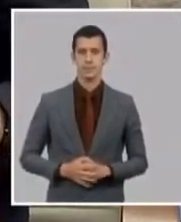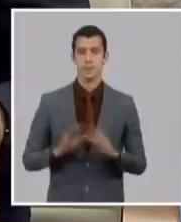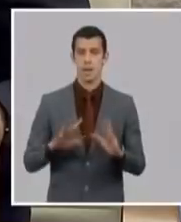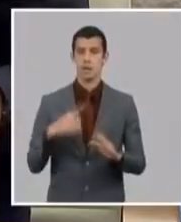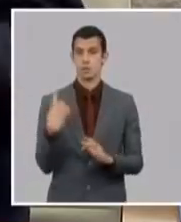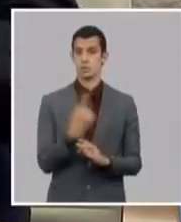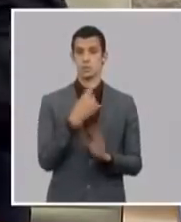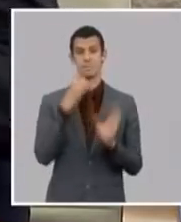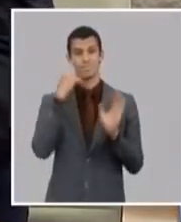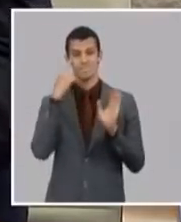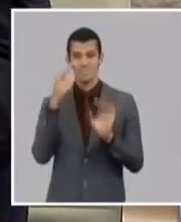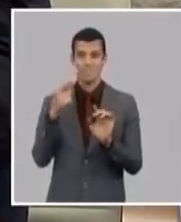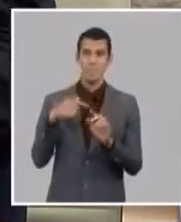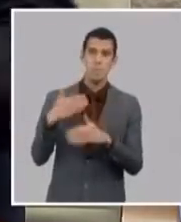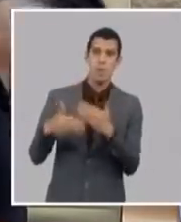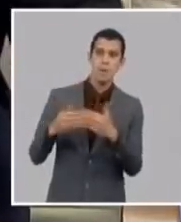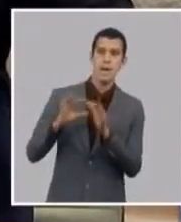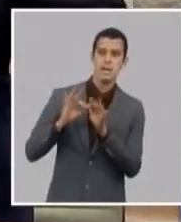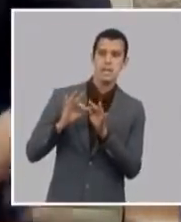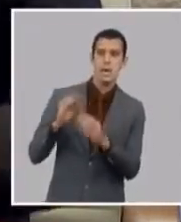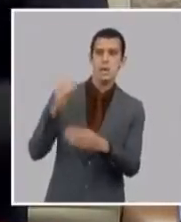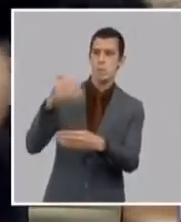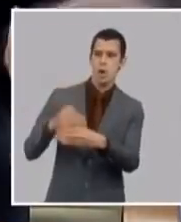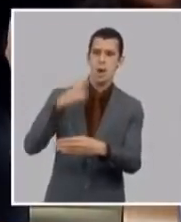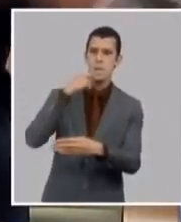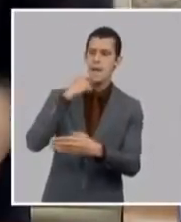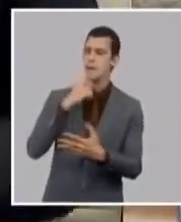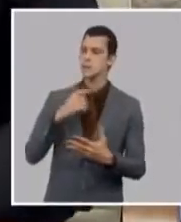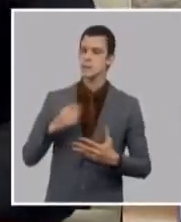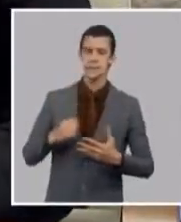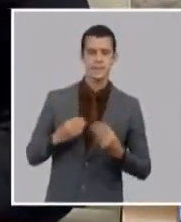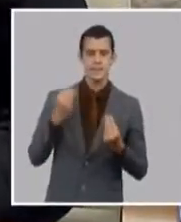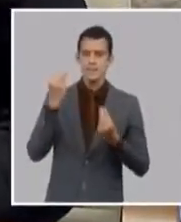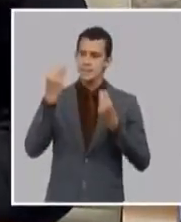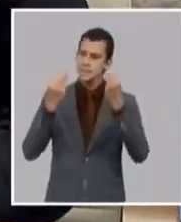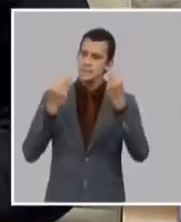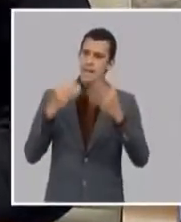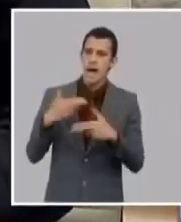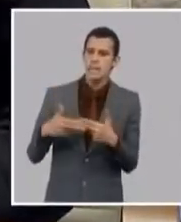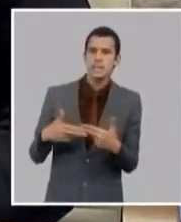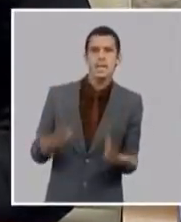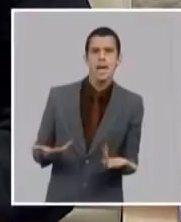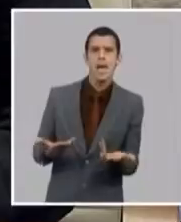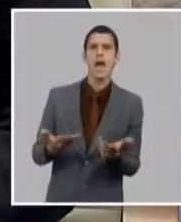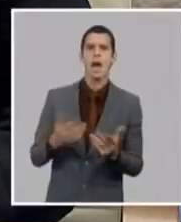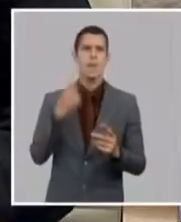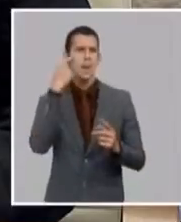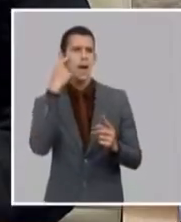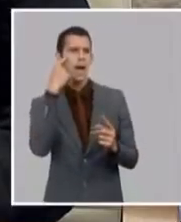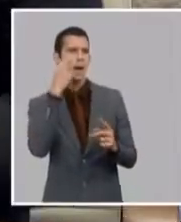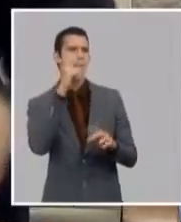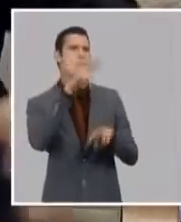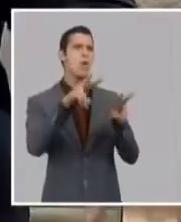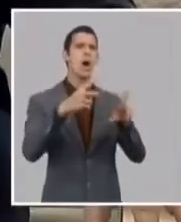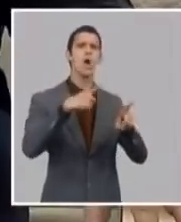estrategia tanto por Biocuma Pharma como Salud Pública que es el cliente que distribuye para una adquisición